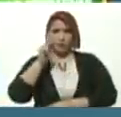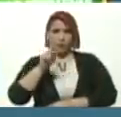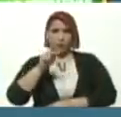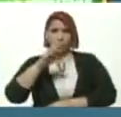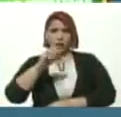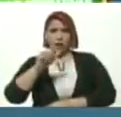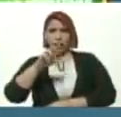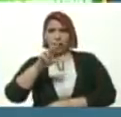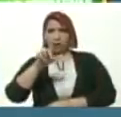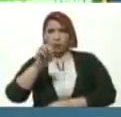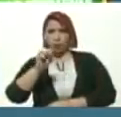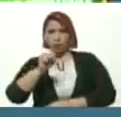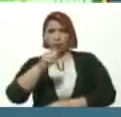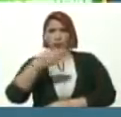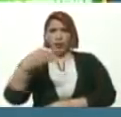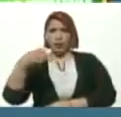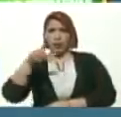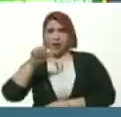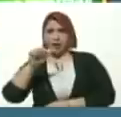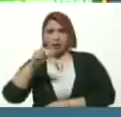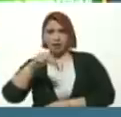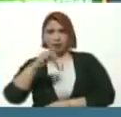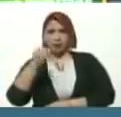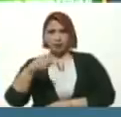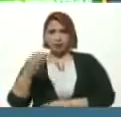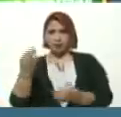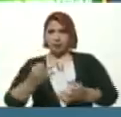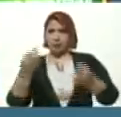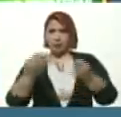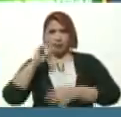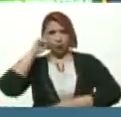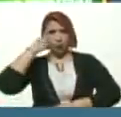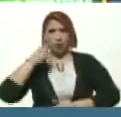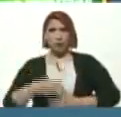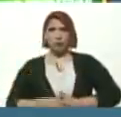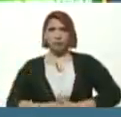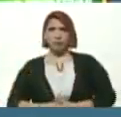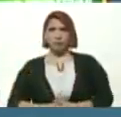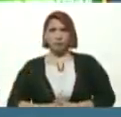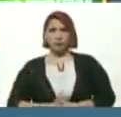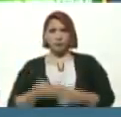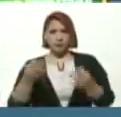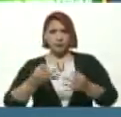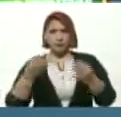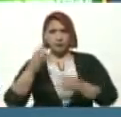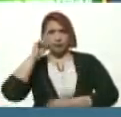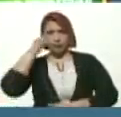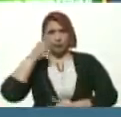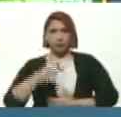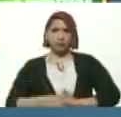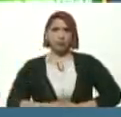Querido profesor Carlos Lanz Siempre lo recordamos Siempre lo recordamos